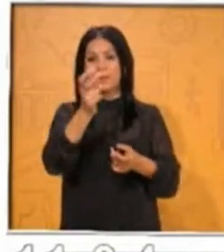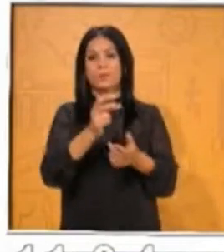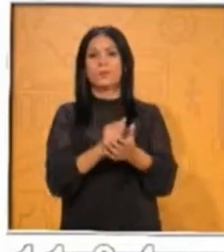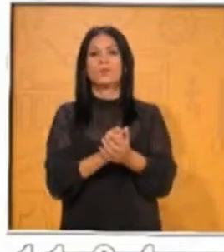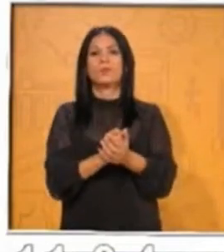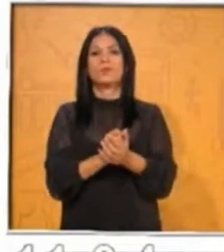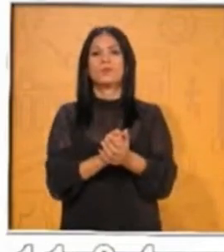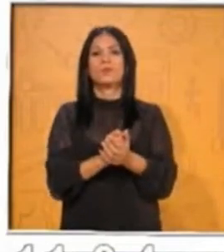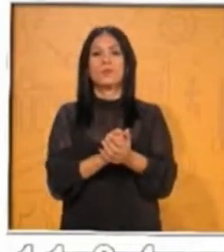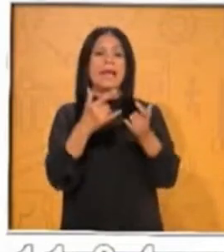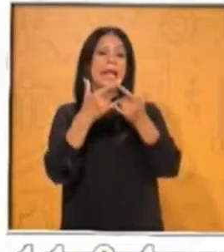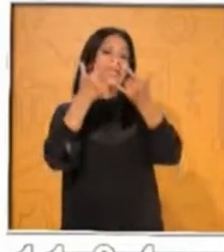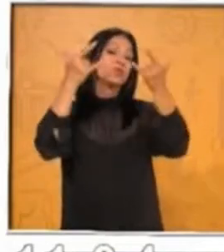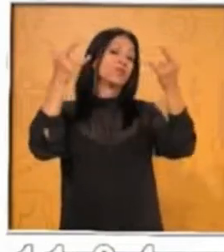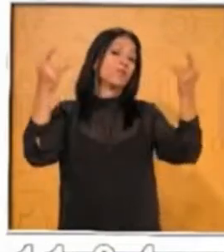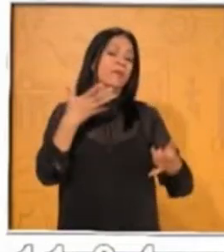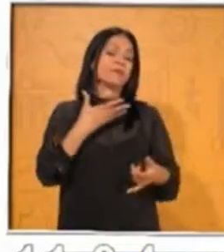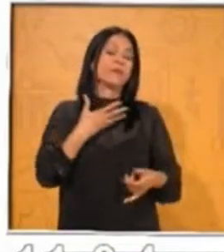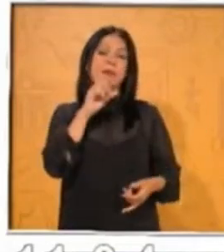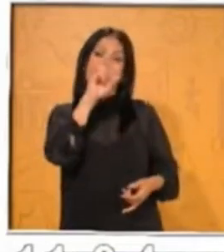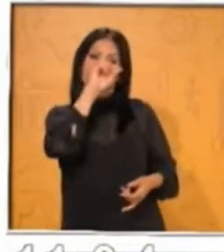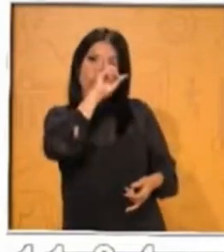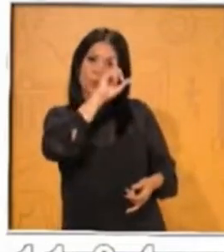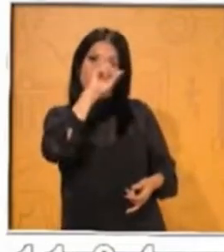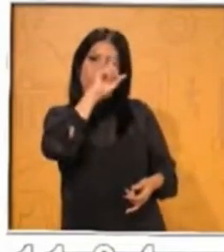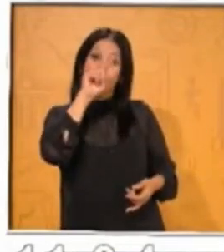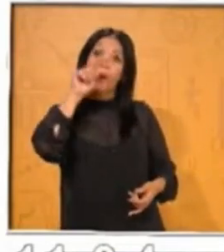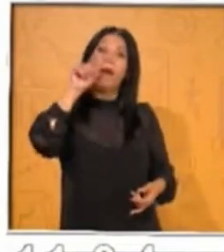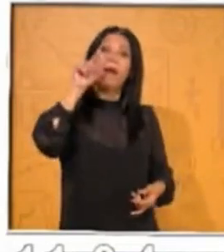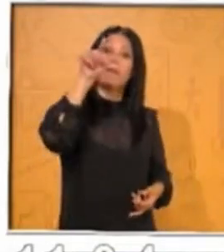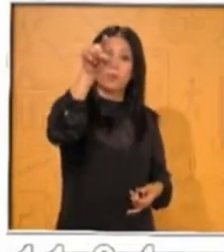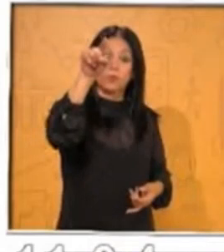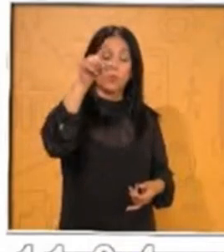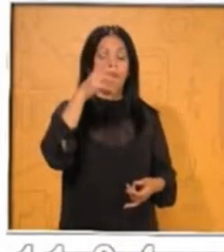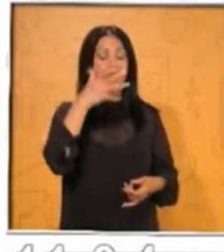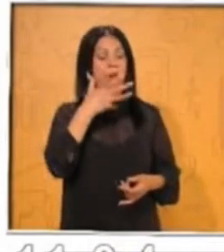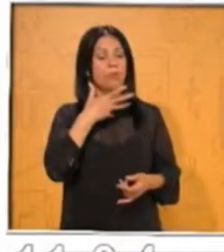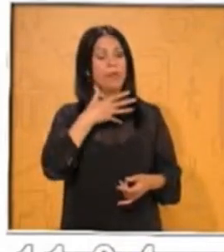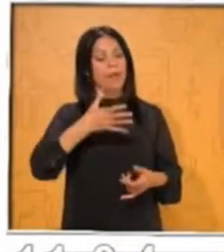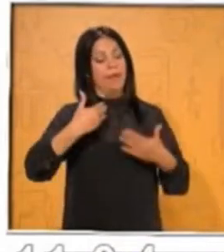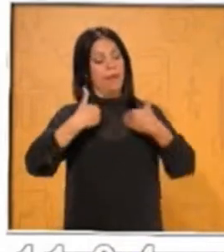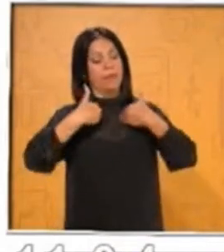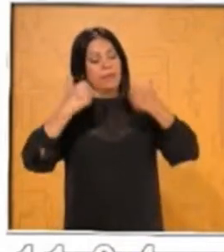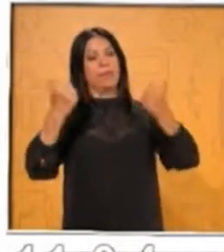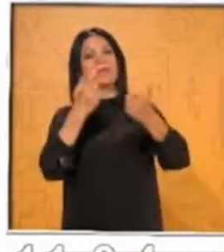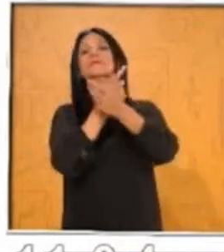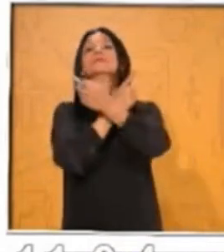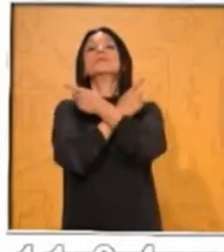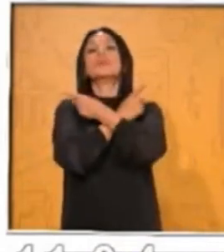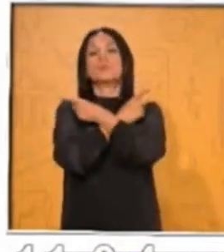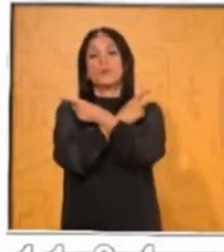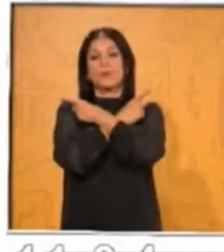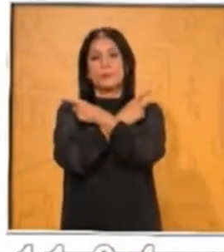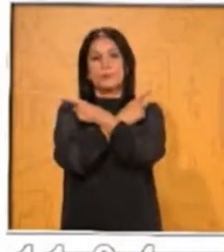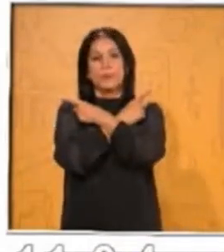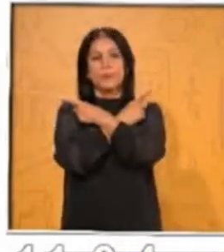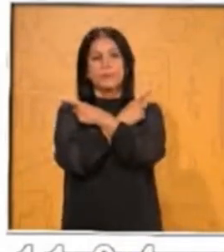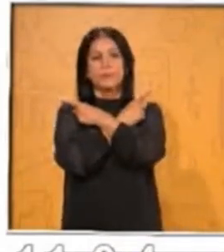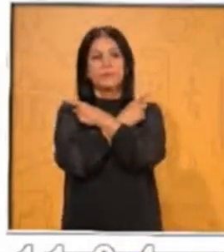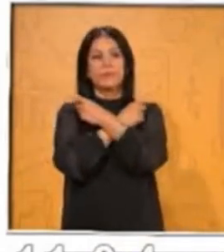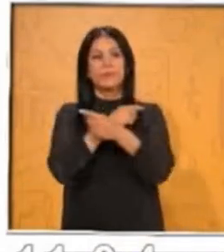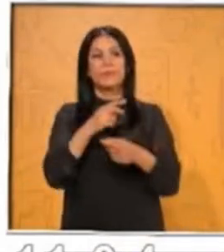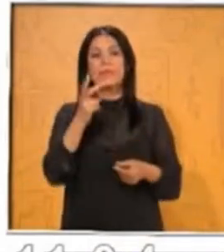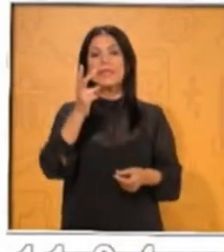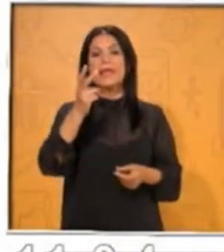que tiene una moraleja. Y la leyenda, como lo acabamos de ver ahorita, es un texto que se va